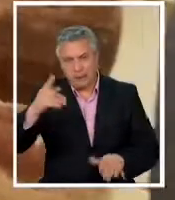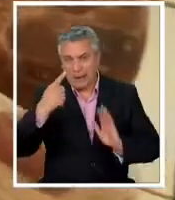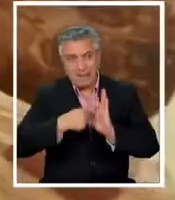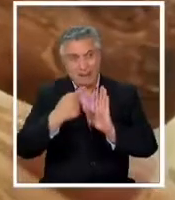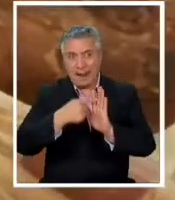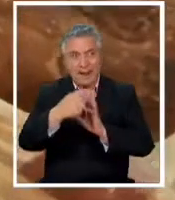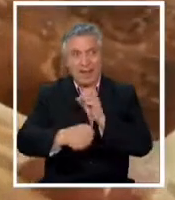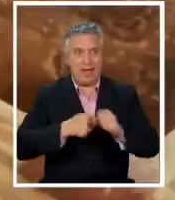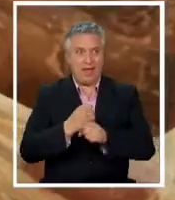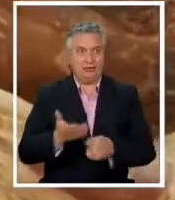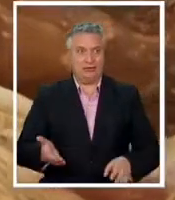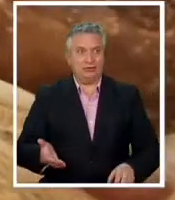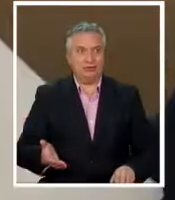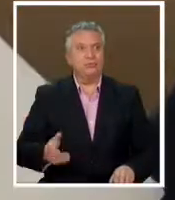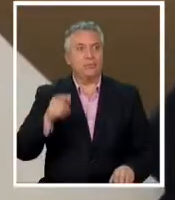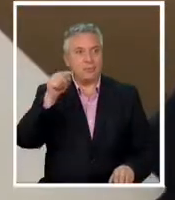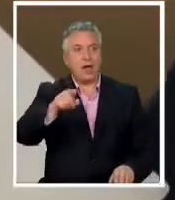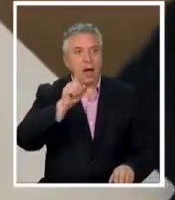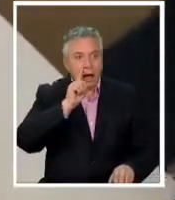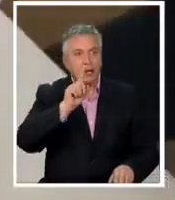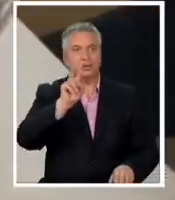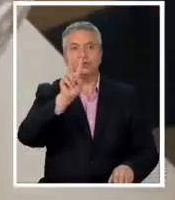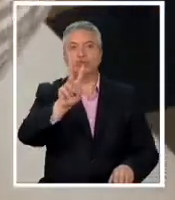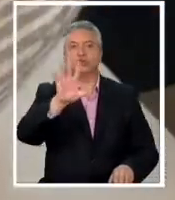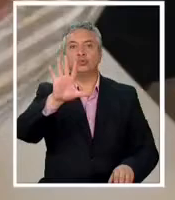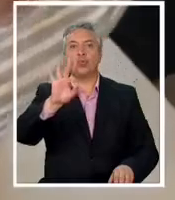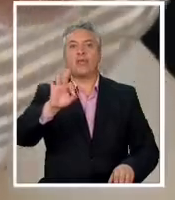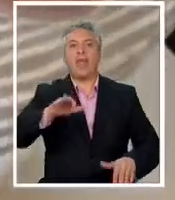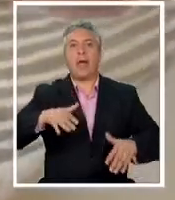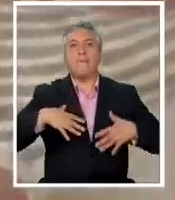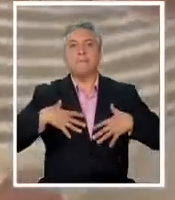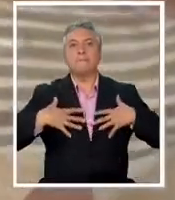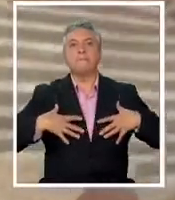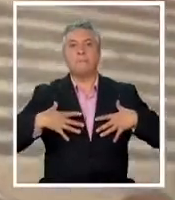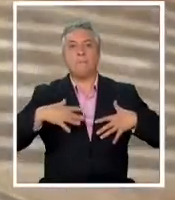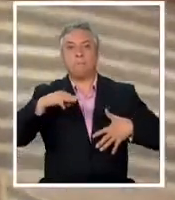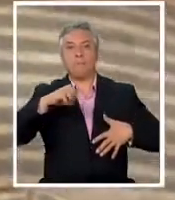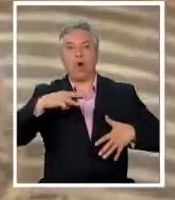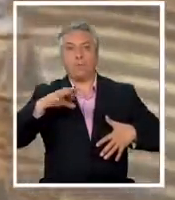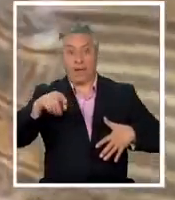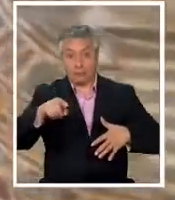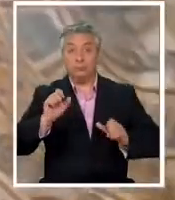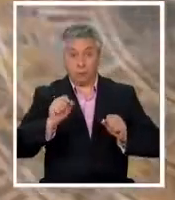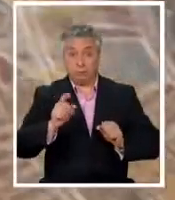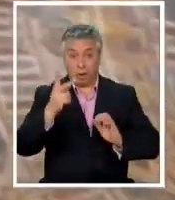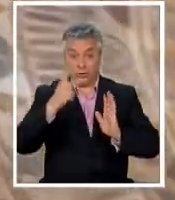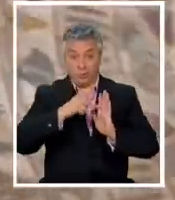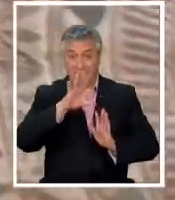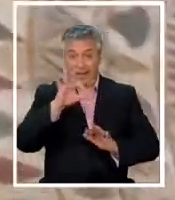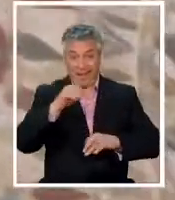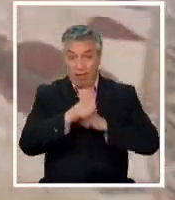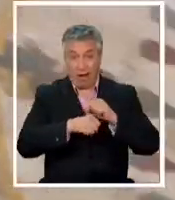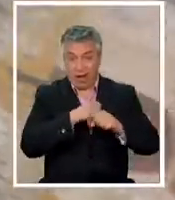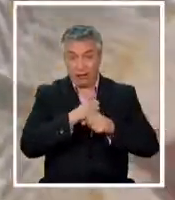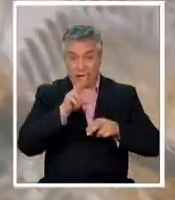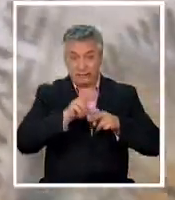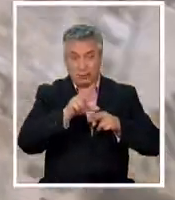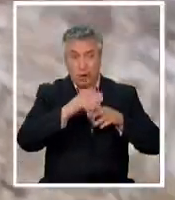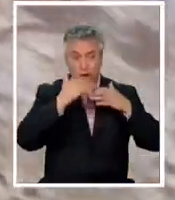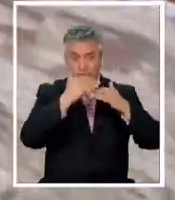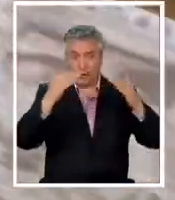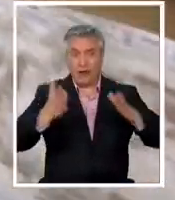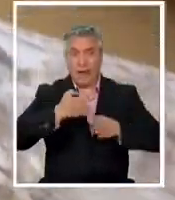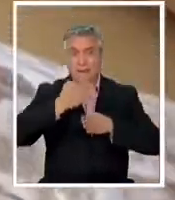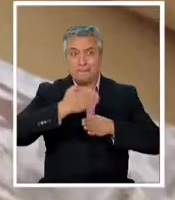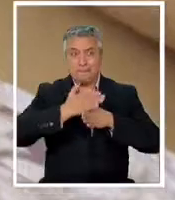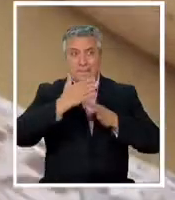y es que entre los objetos reportados hay 250 momias que tienen hasta 2.500 años de antigüedad conservadas en sarcófagos de